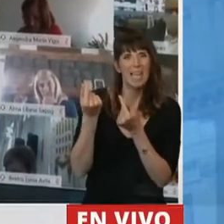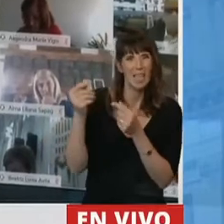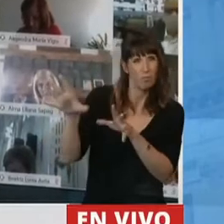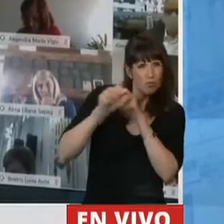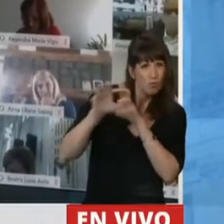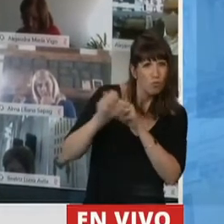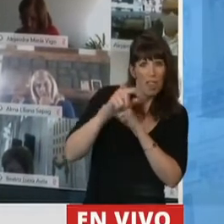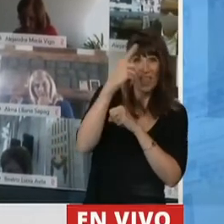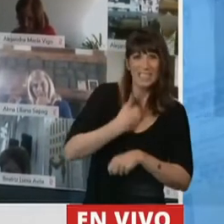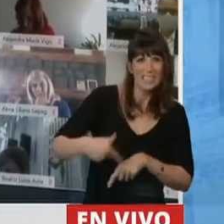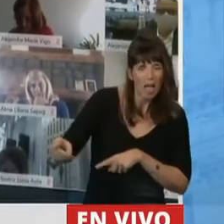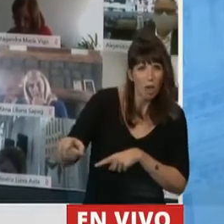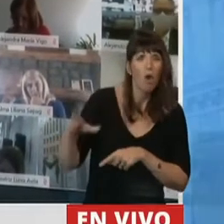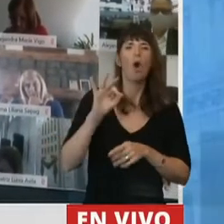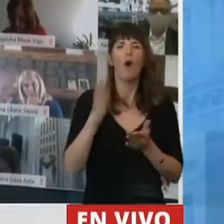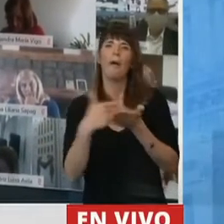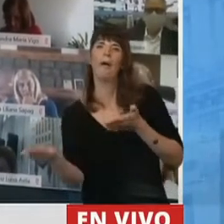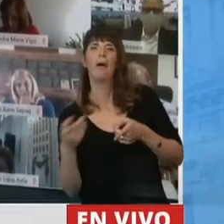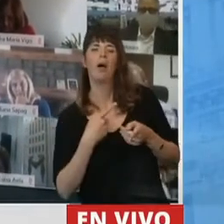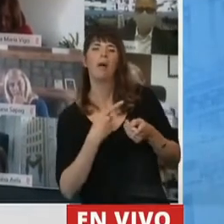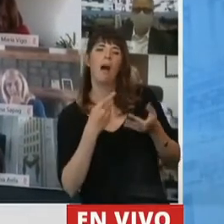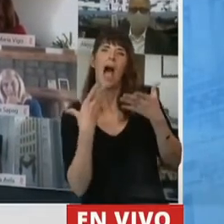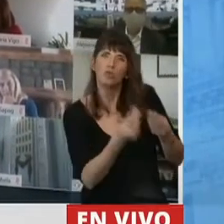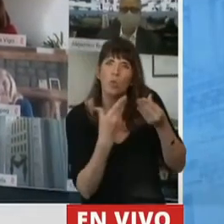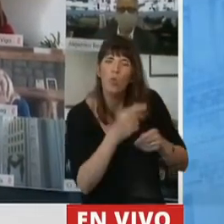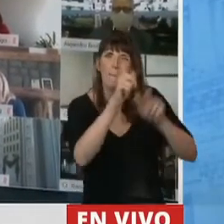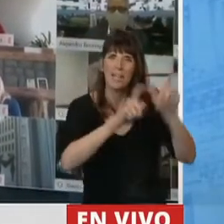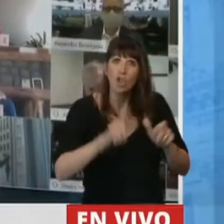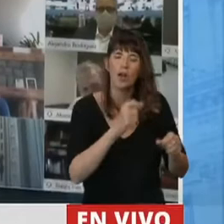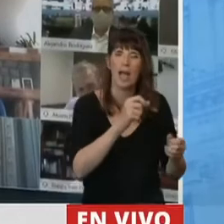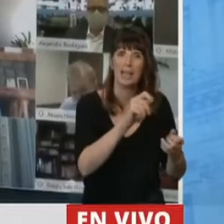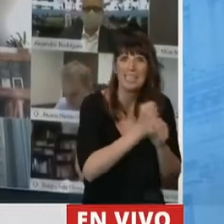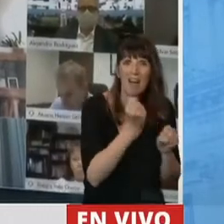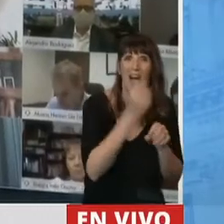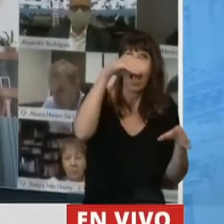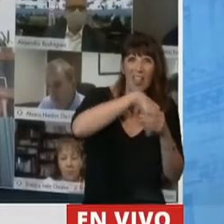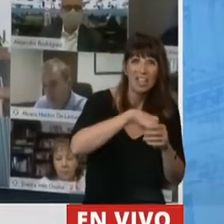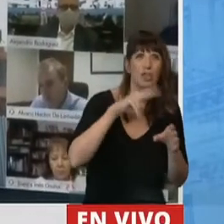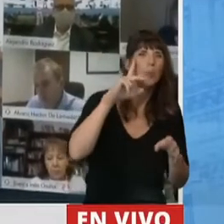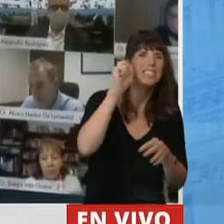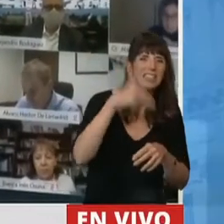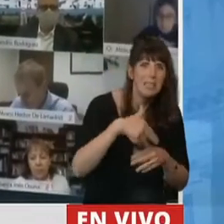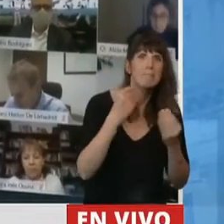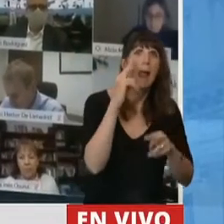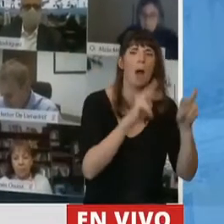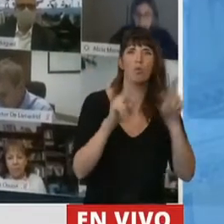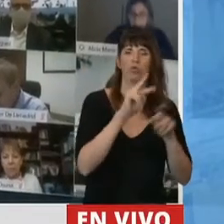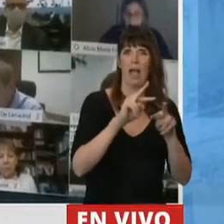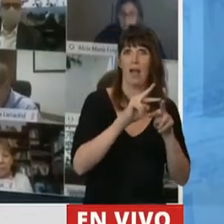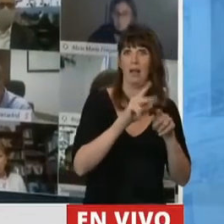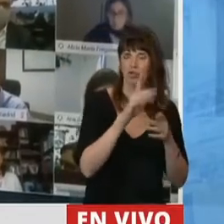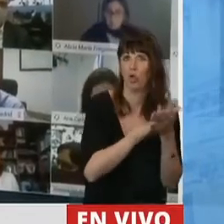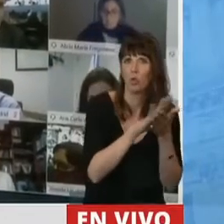Estado o en sostener los puestos de trabajo y ver de qué manera se alcanzan la mayor cantidad de soluciones posibles para la mayor cantidad de los